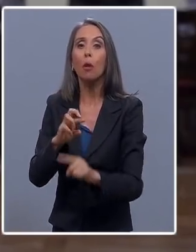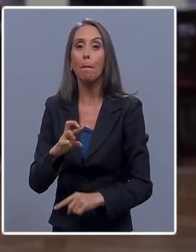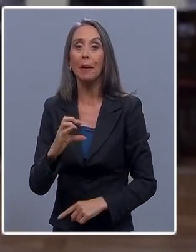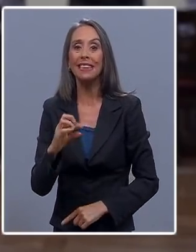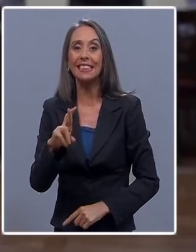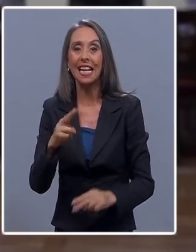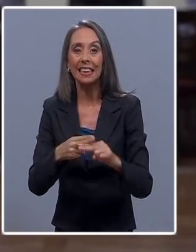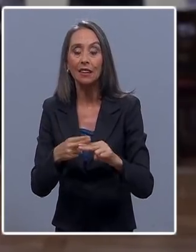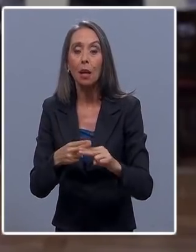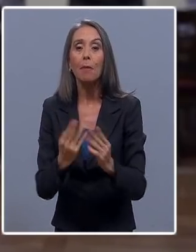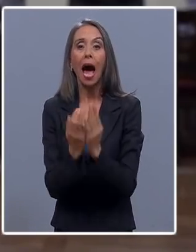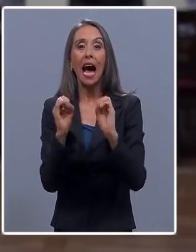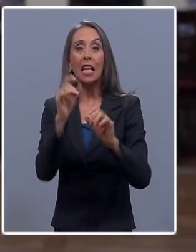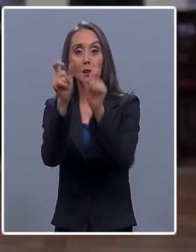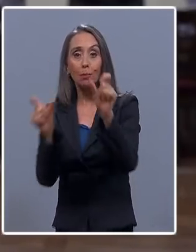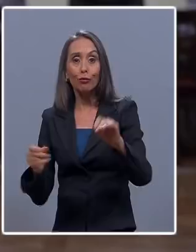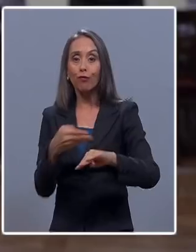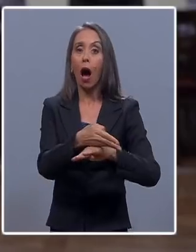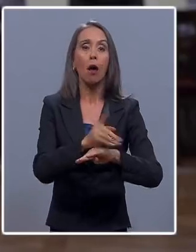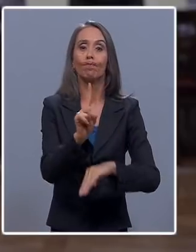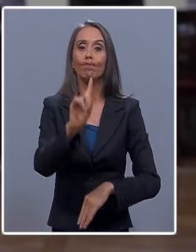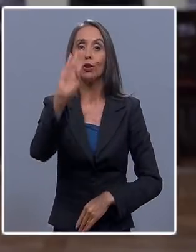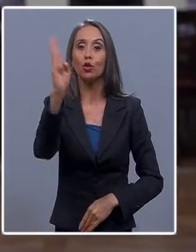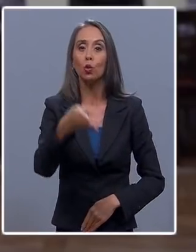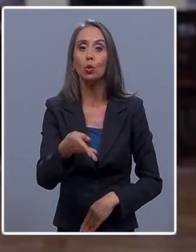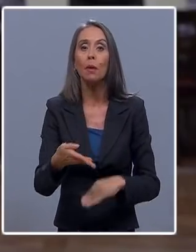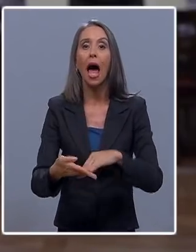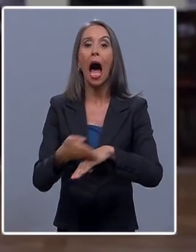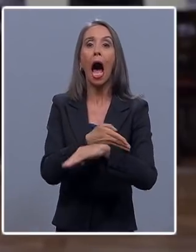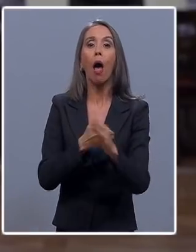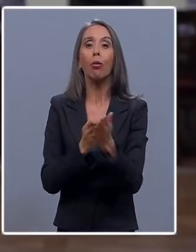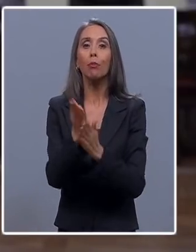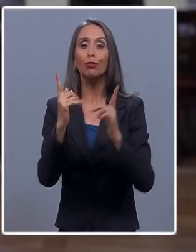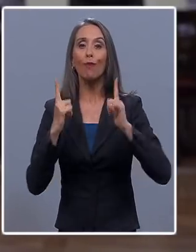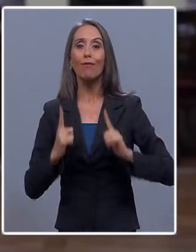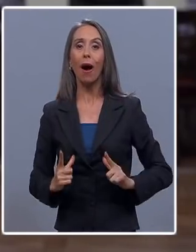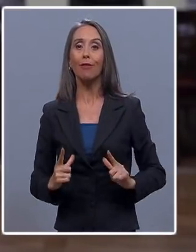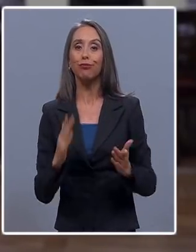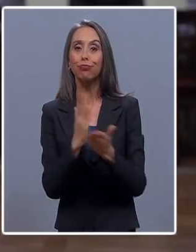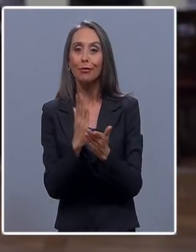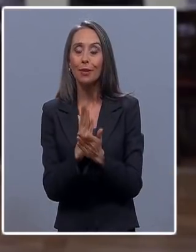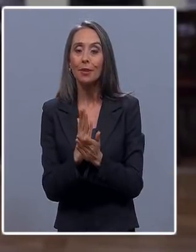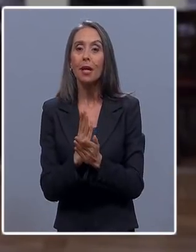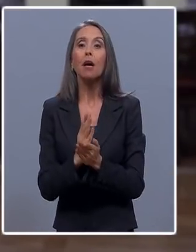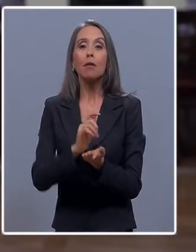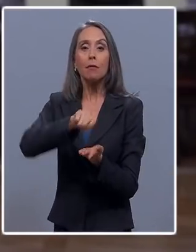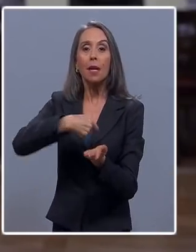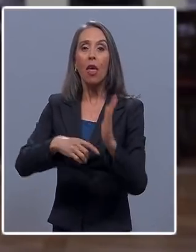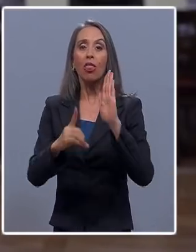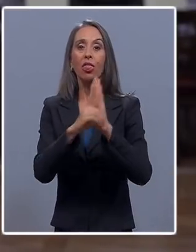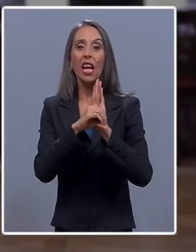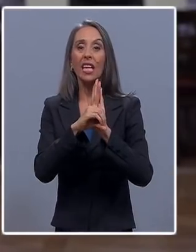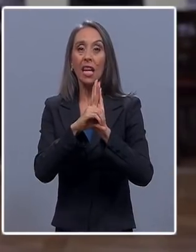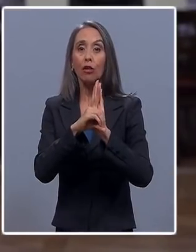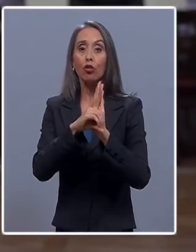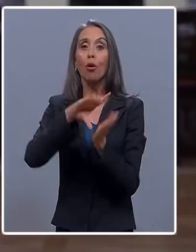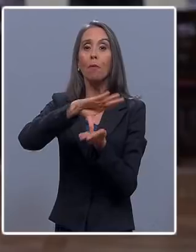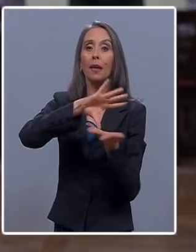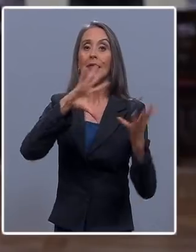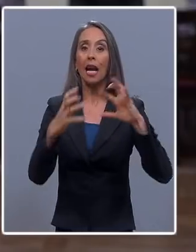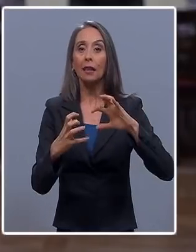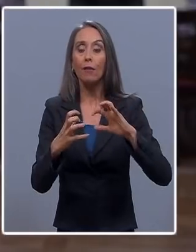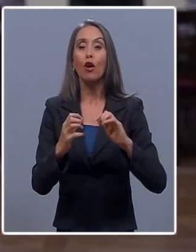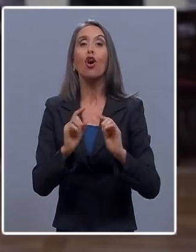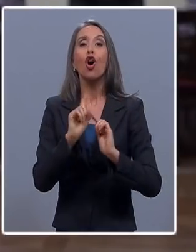a suspender las clases presenciales y anticipar las vacaciones escolares, a decretar estado de catástrofe y toque de